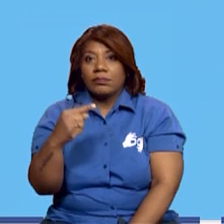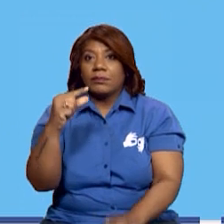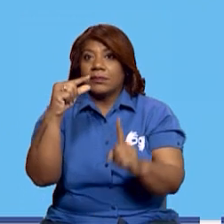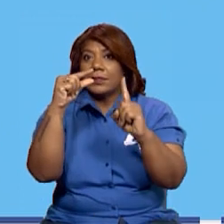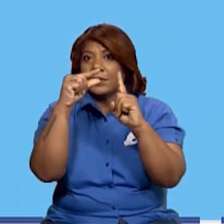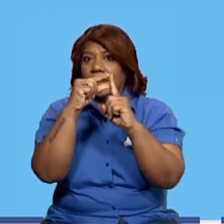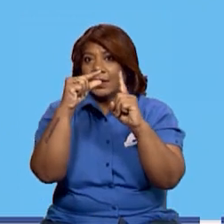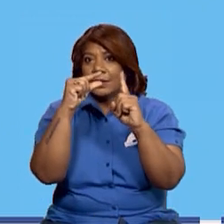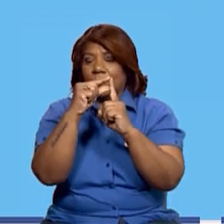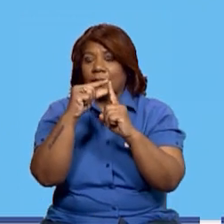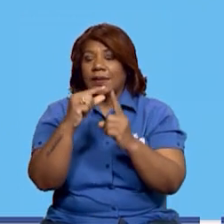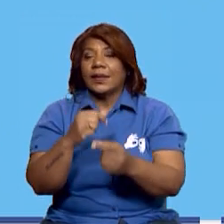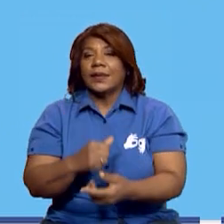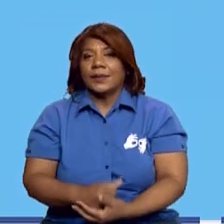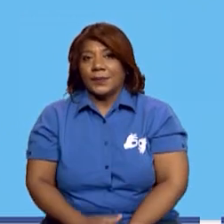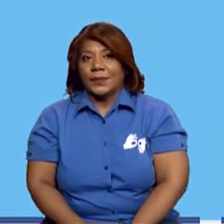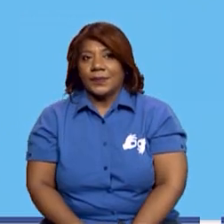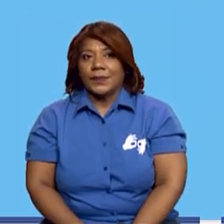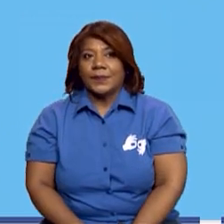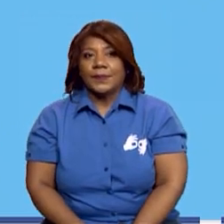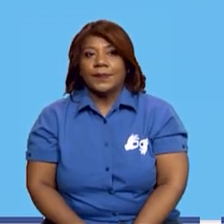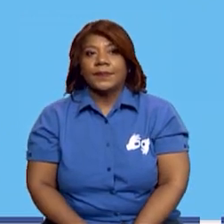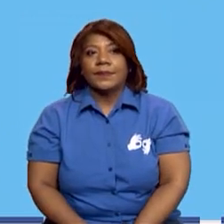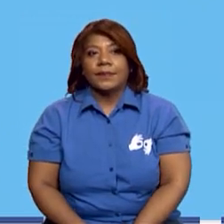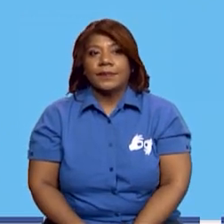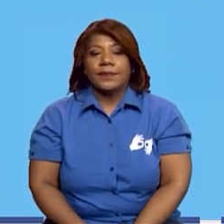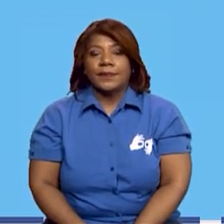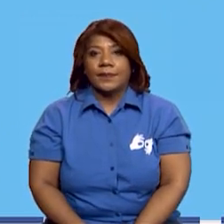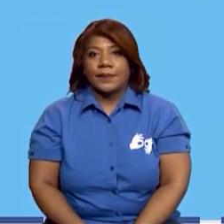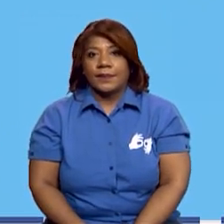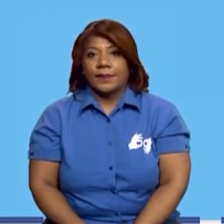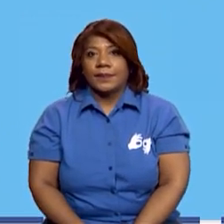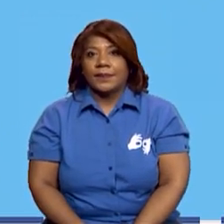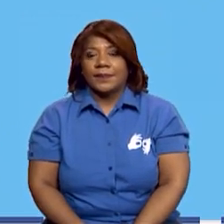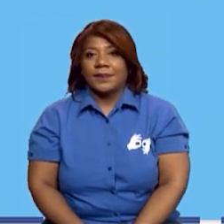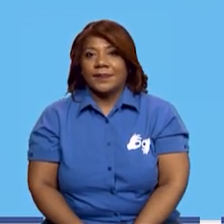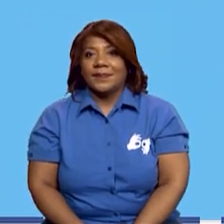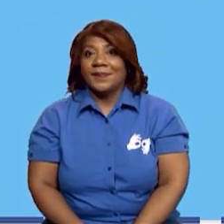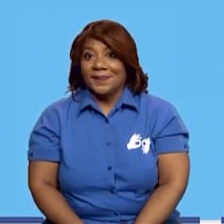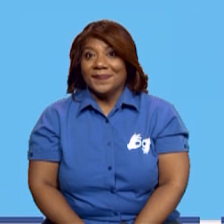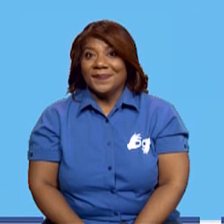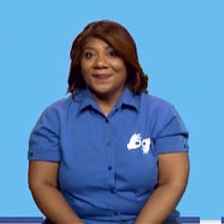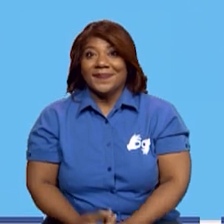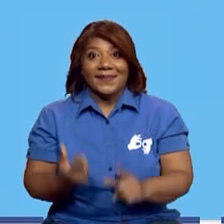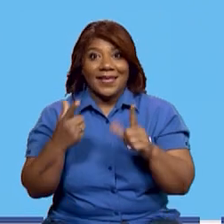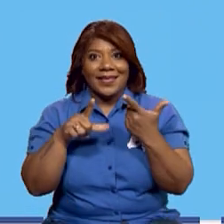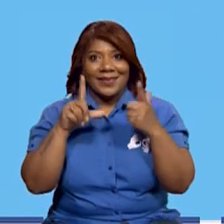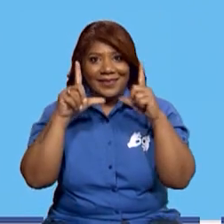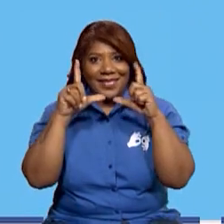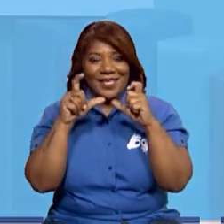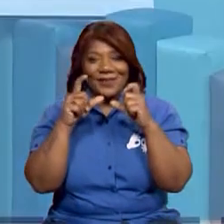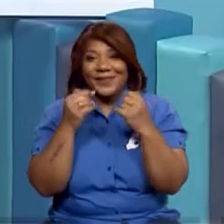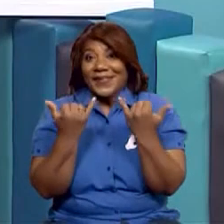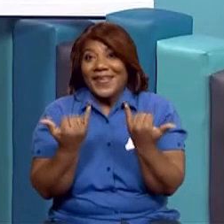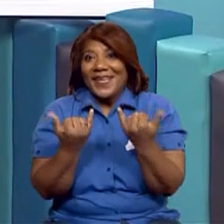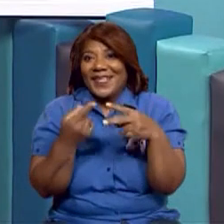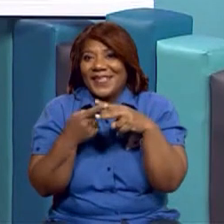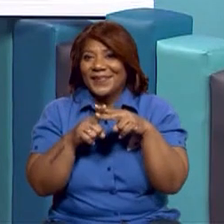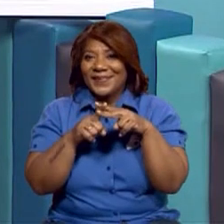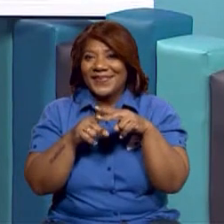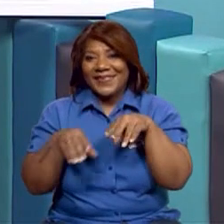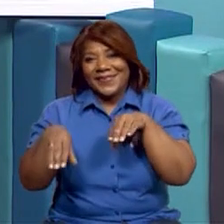vías o medios de transporte. Bien. Después que ya le hayas tomado esa captura de pantalla, vamos a ver.